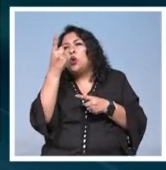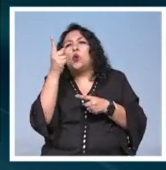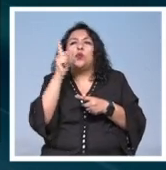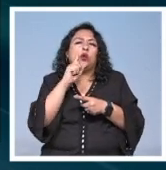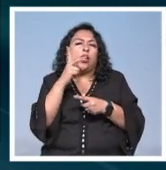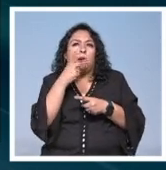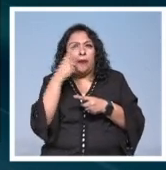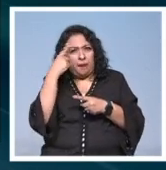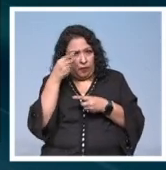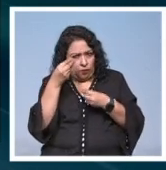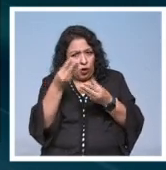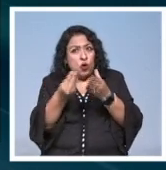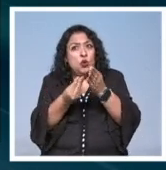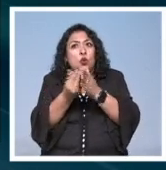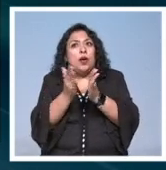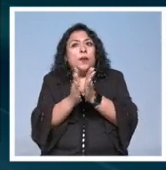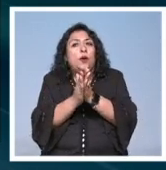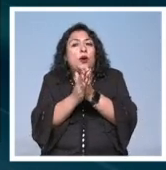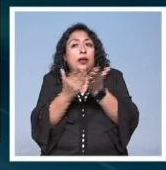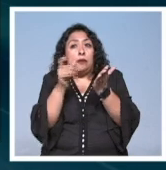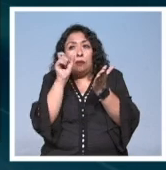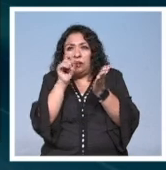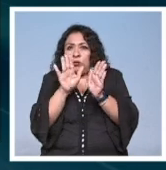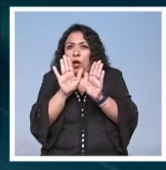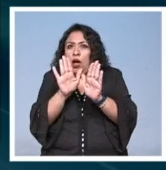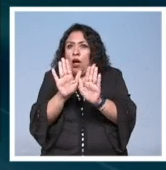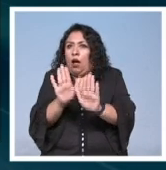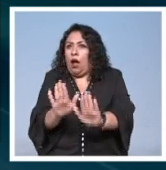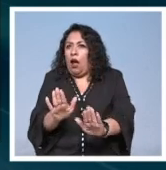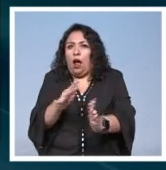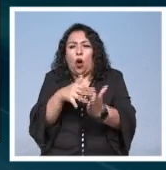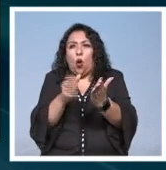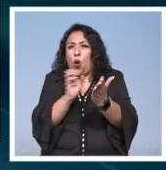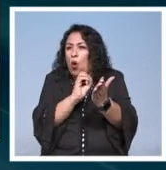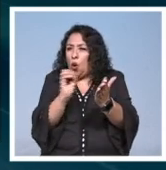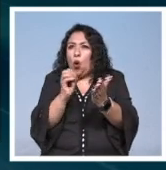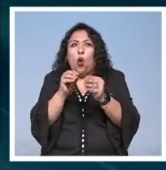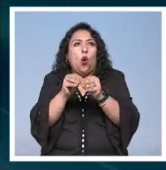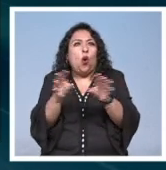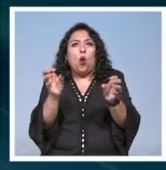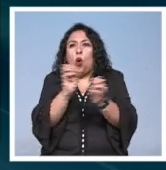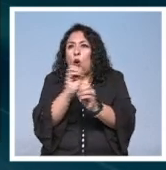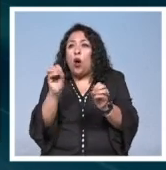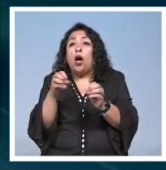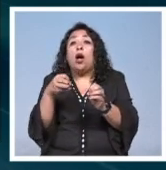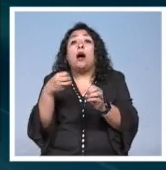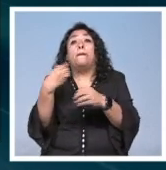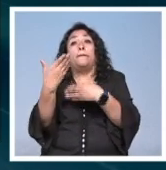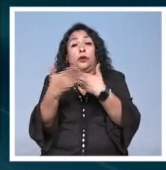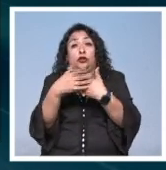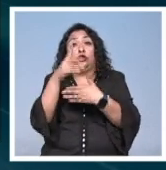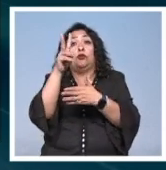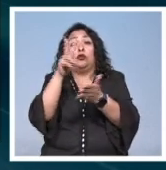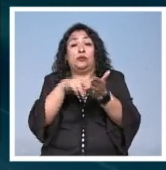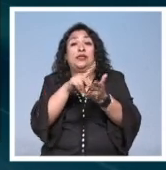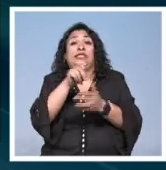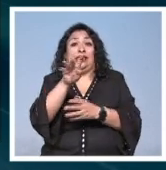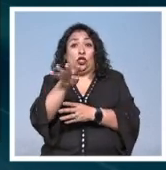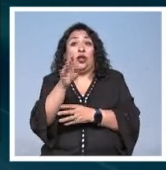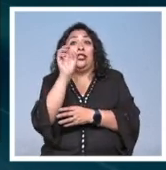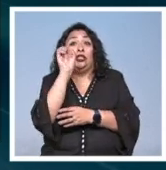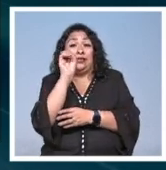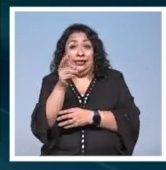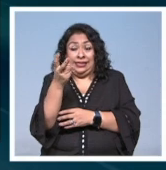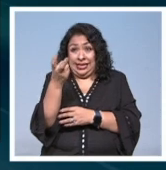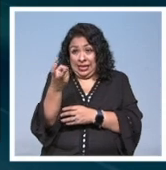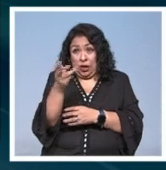para aportar un nuevo escrito, mismo que permanecerá sin ser leído ni publicado hasta el 2114. Solo